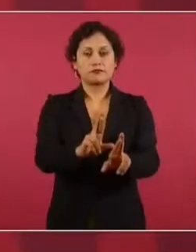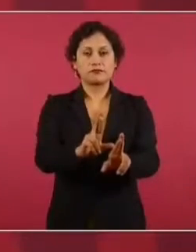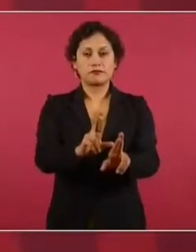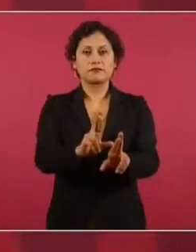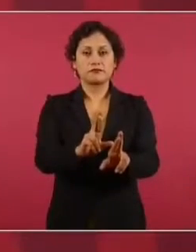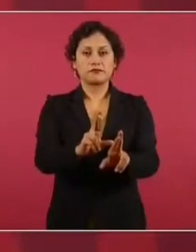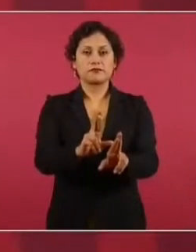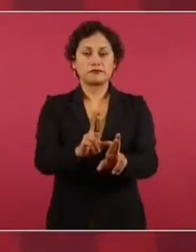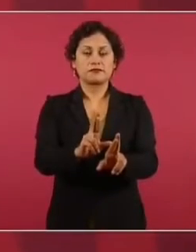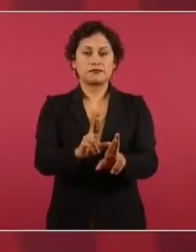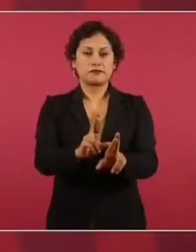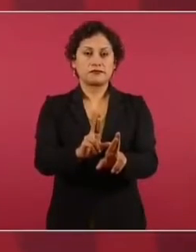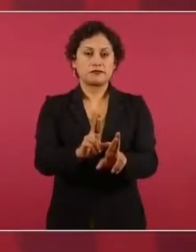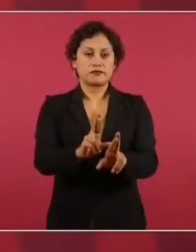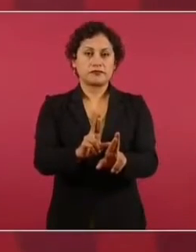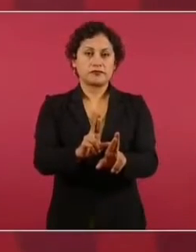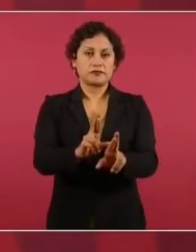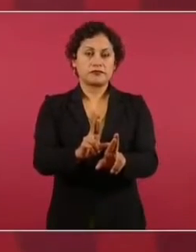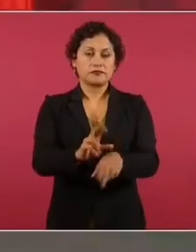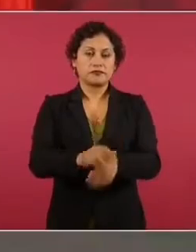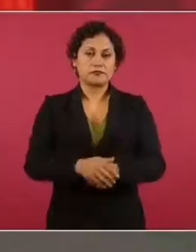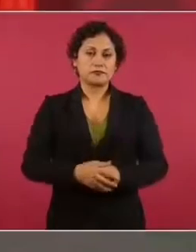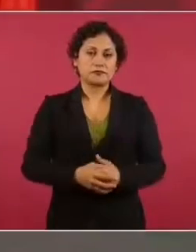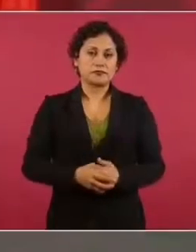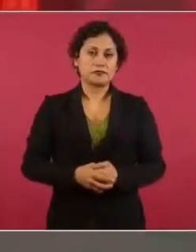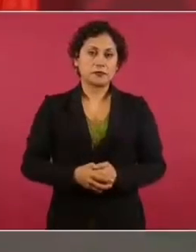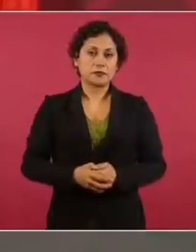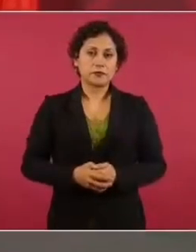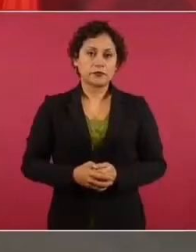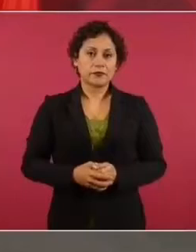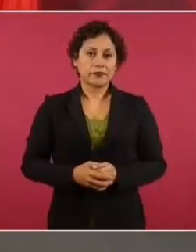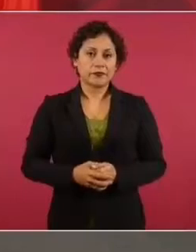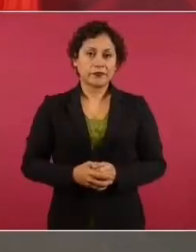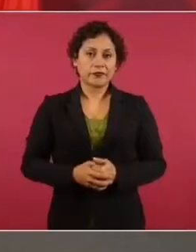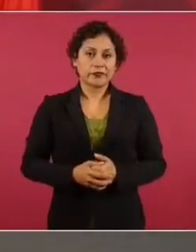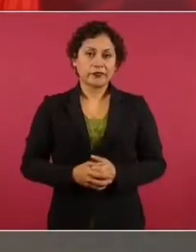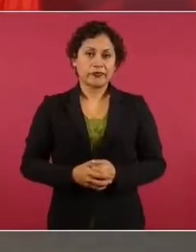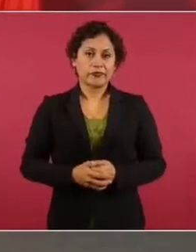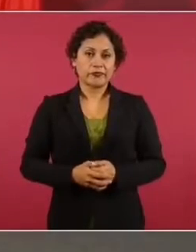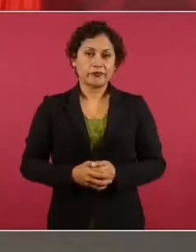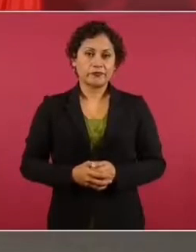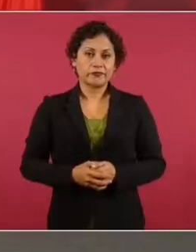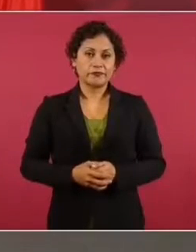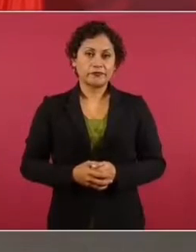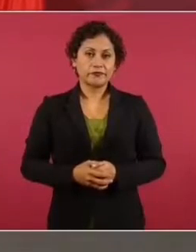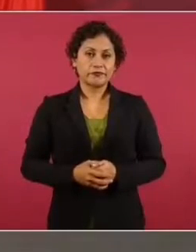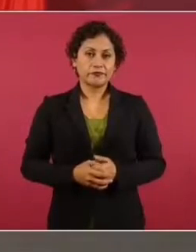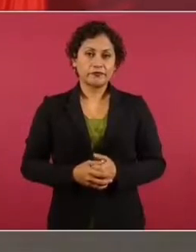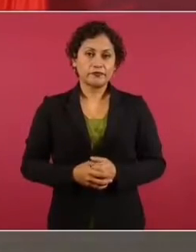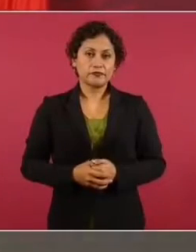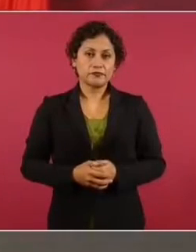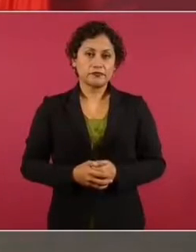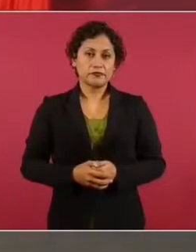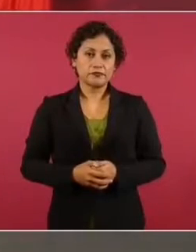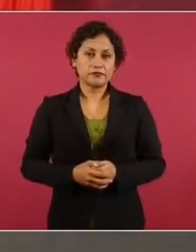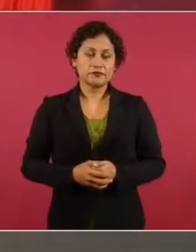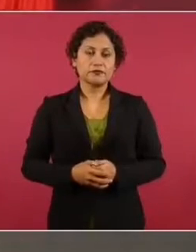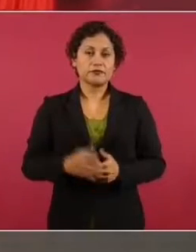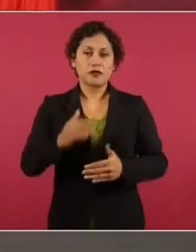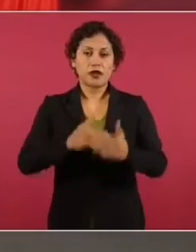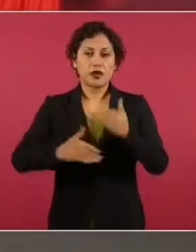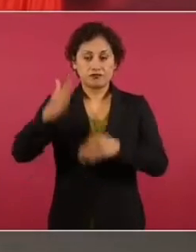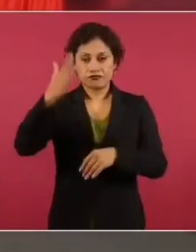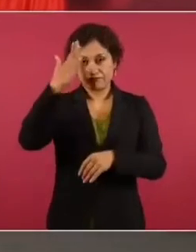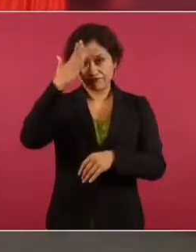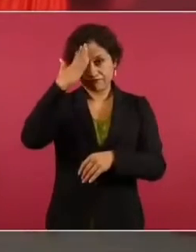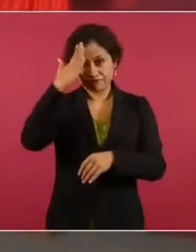las decisiones que toma el comandante supremo de